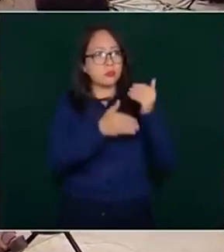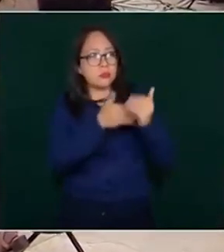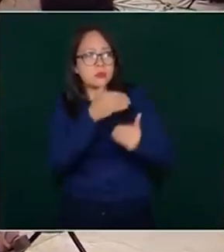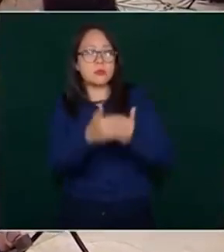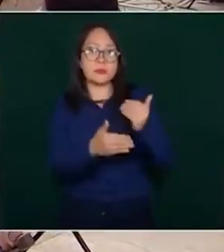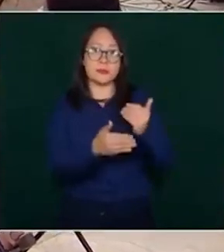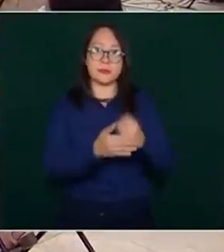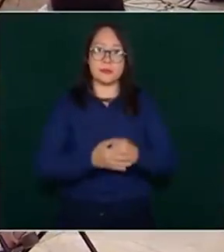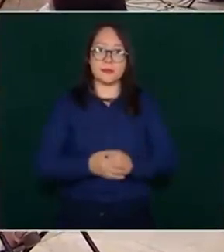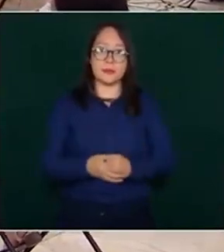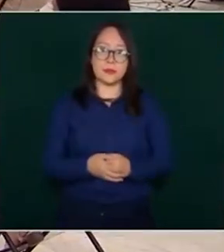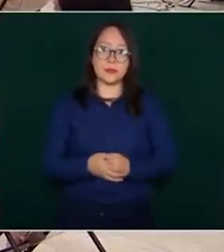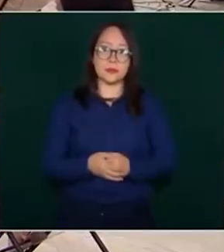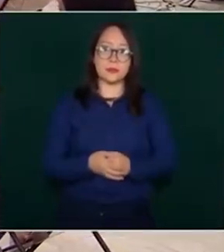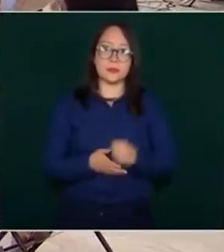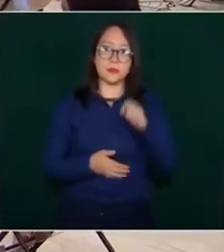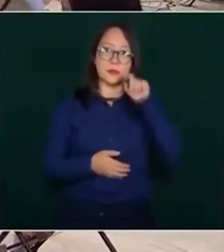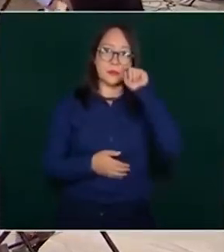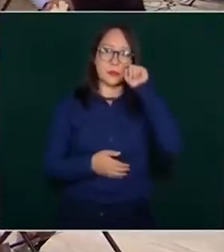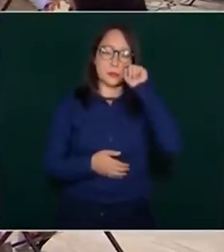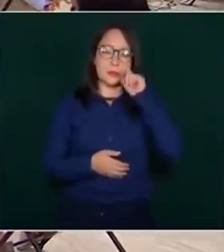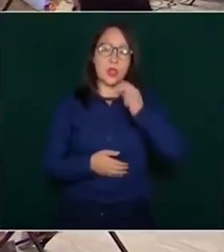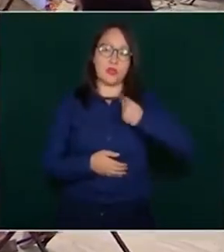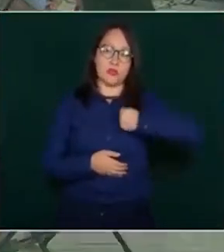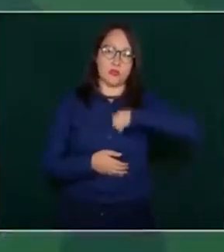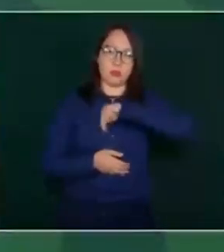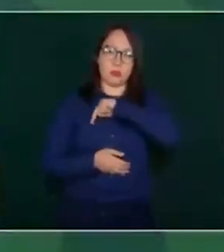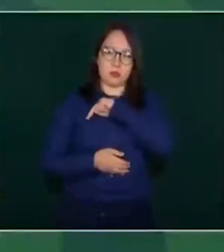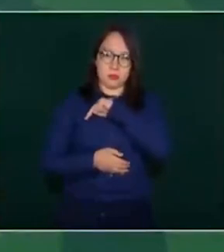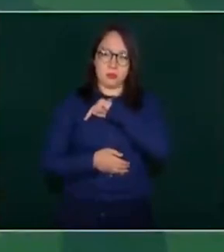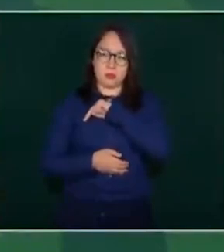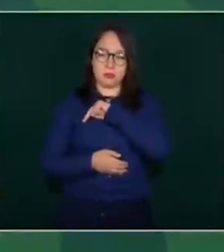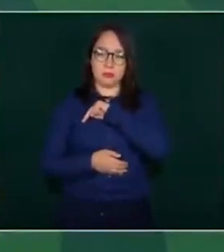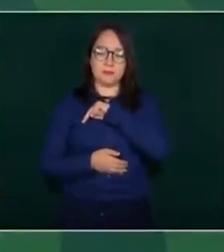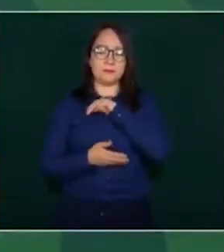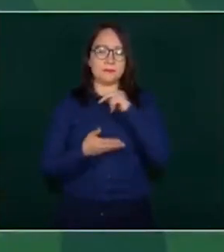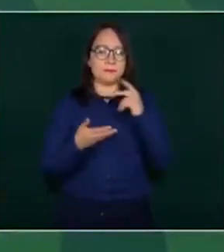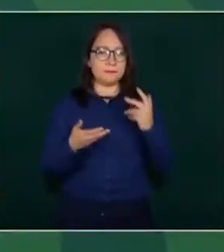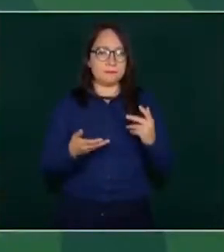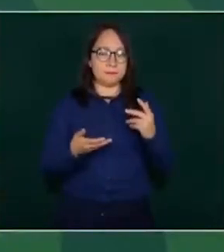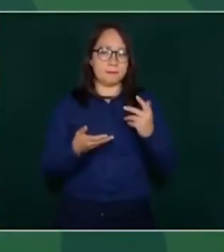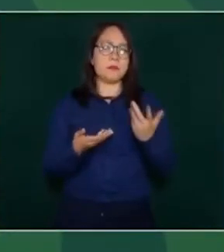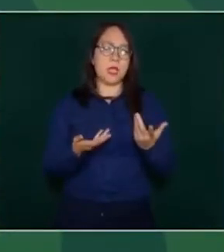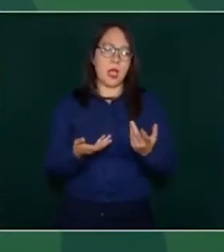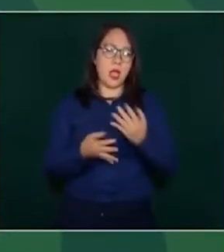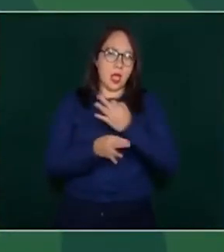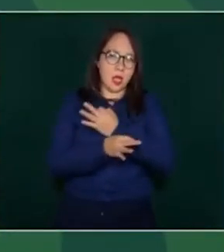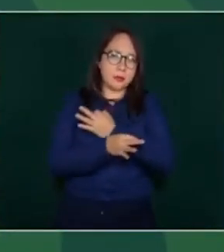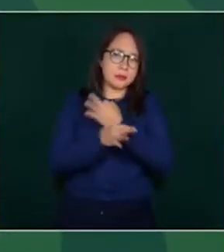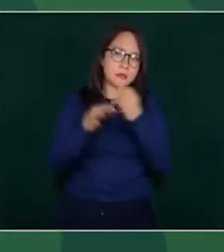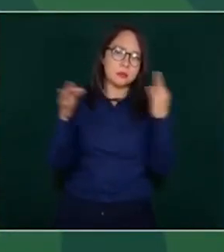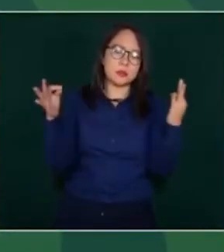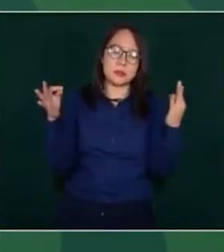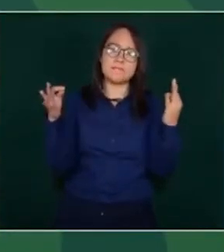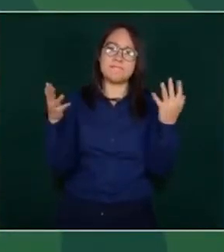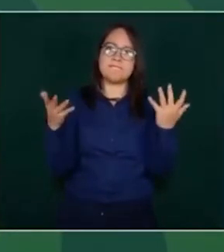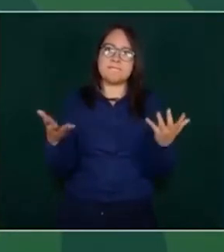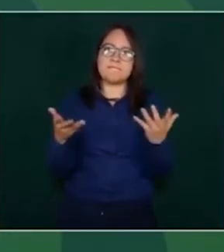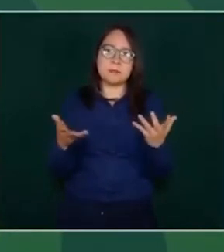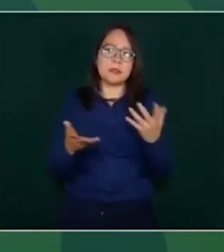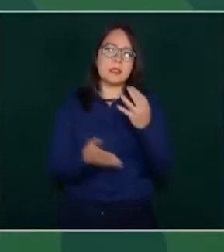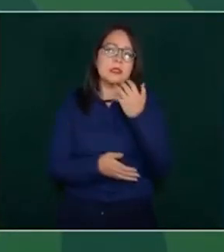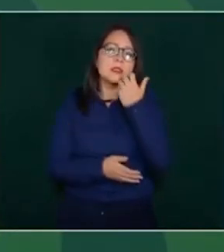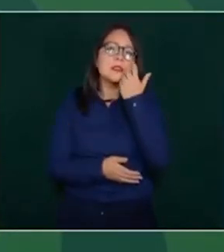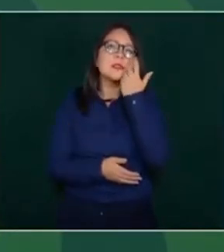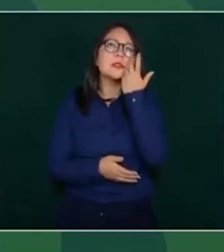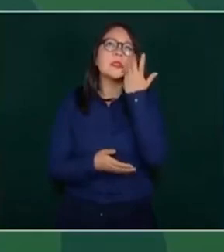estamos expresando nuestro deseo de que